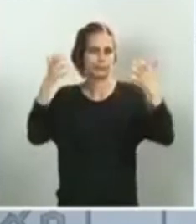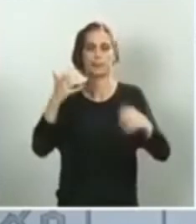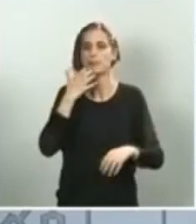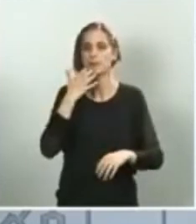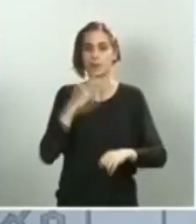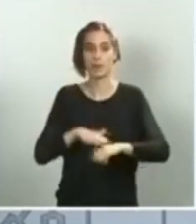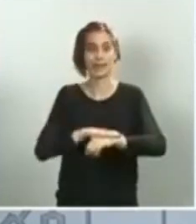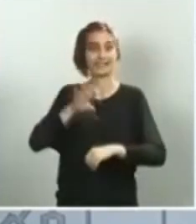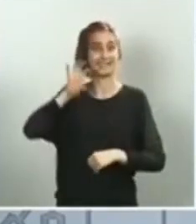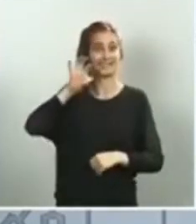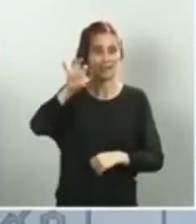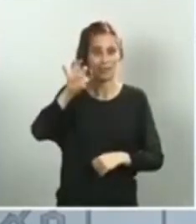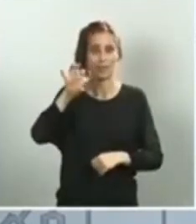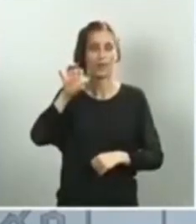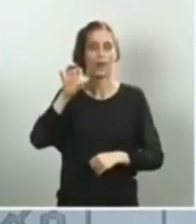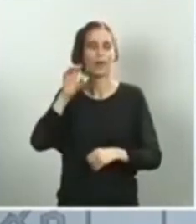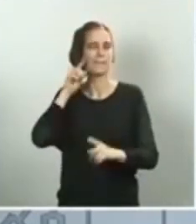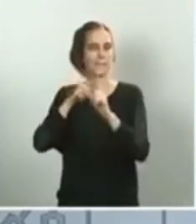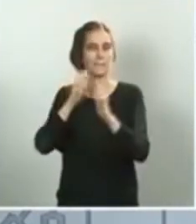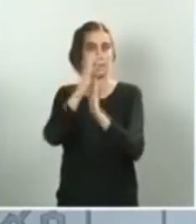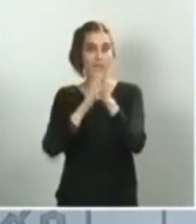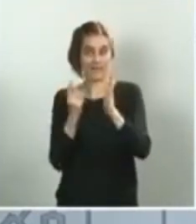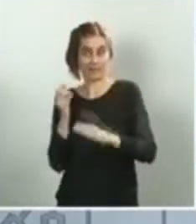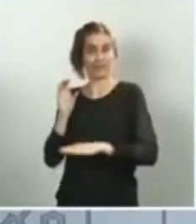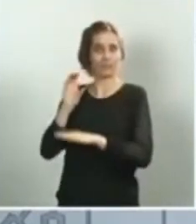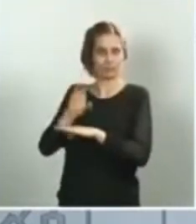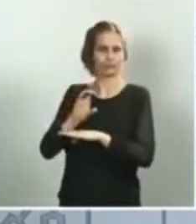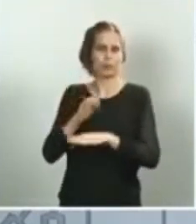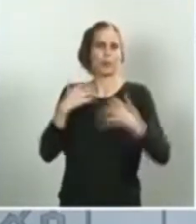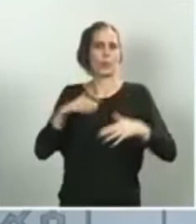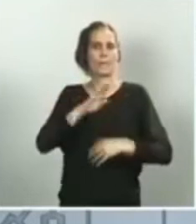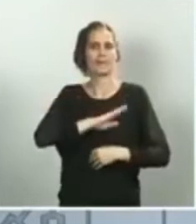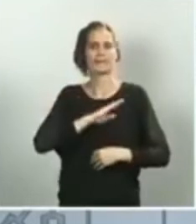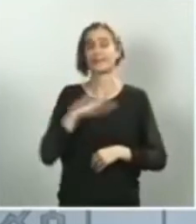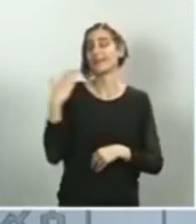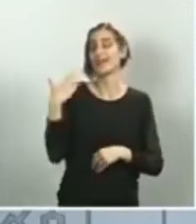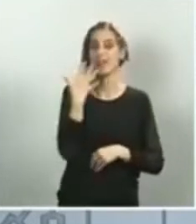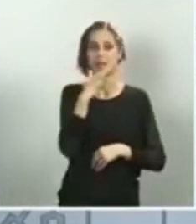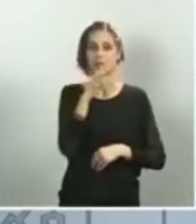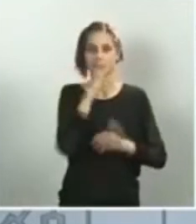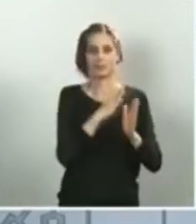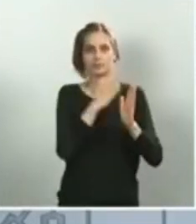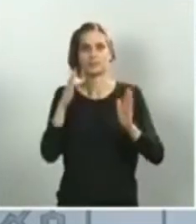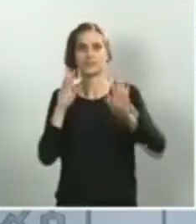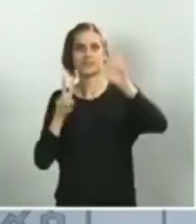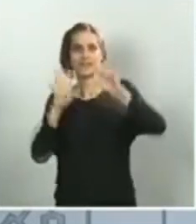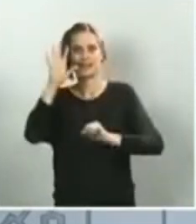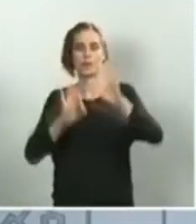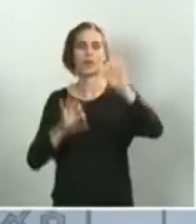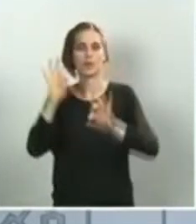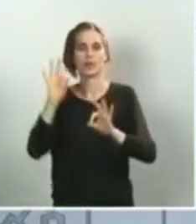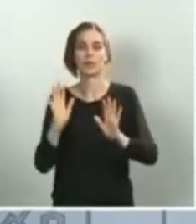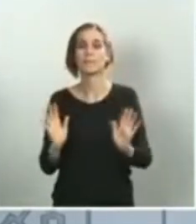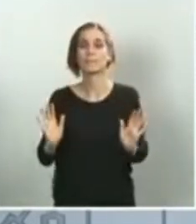bonificación, que pasando del 50% al 75% con el actual Gobierno. Sin embargo, en